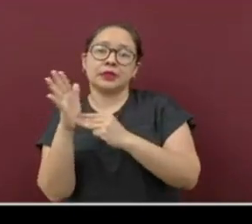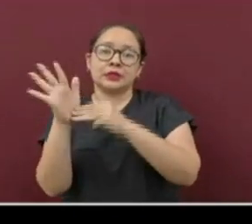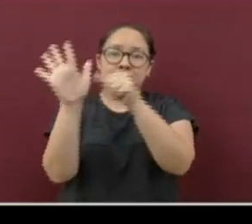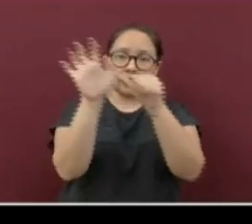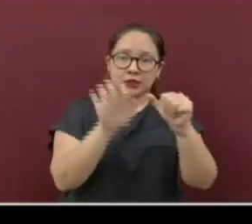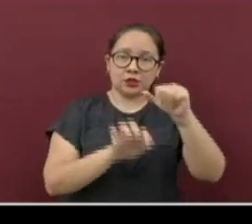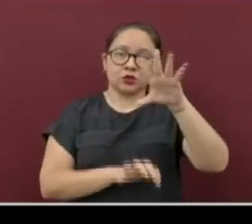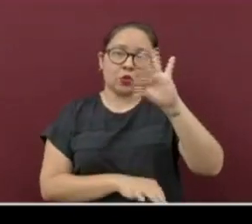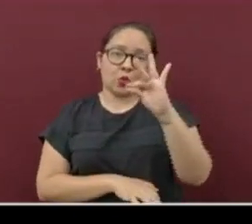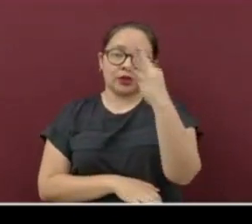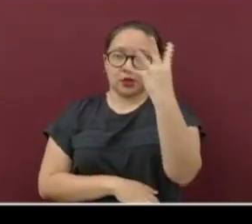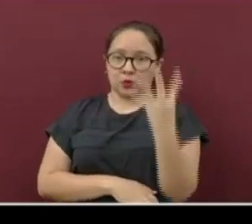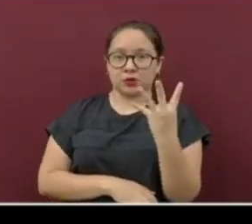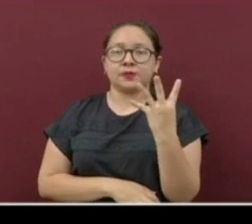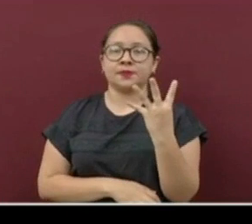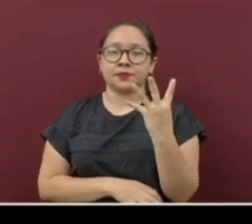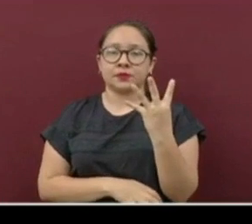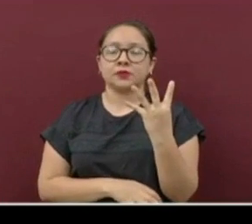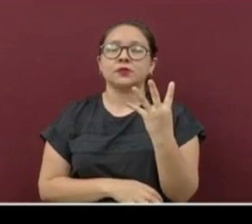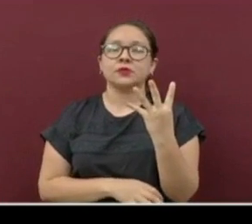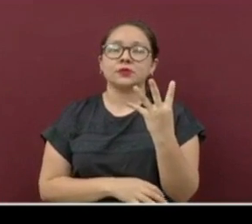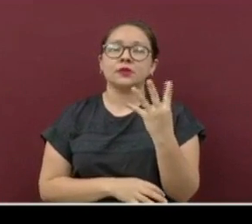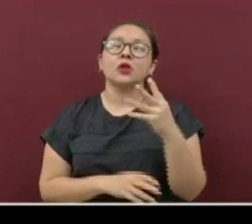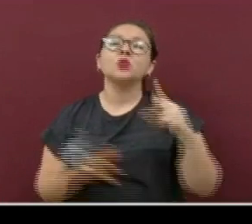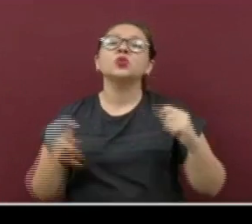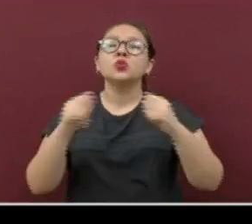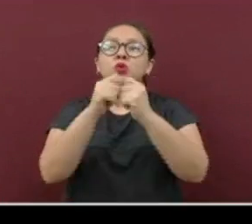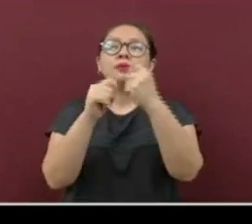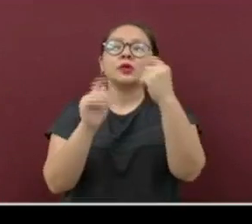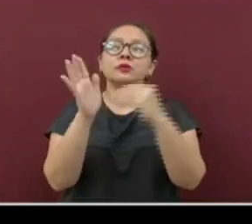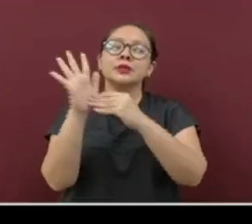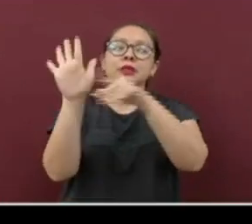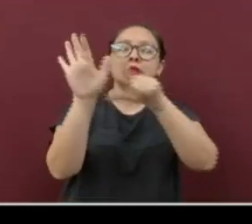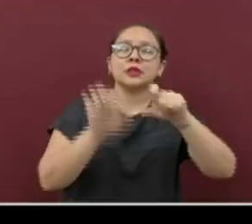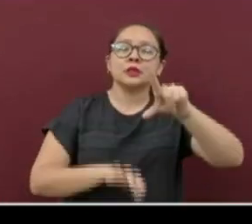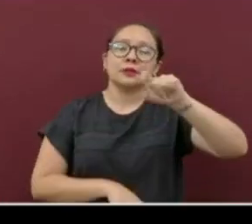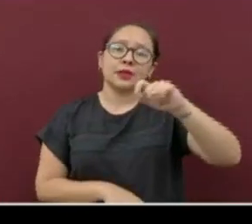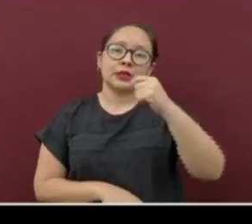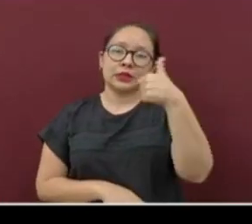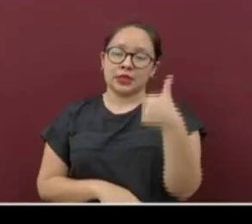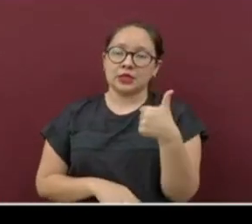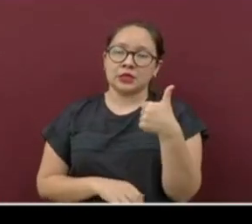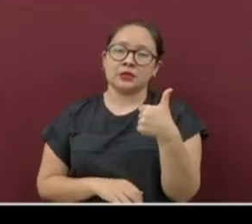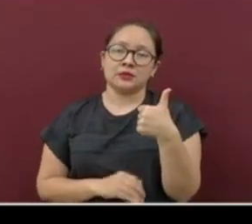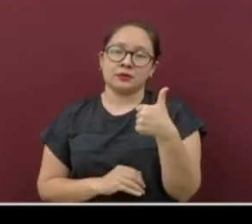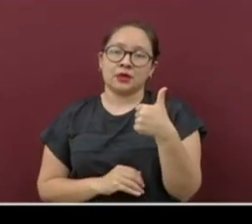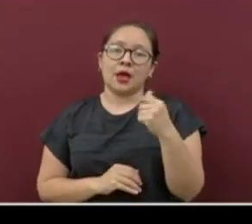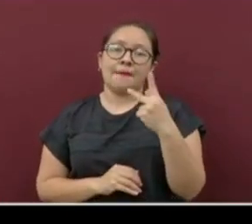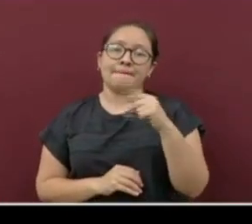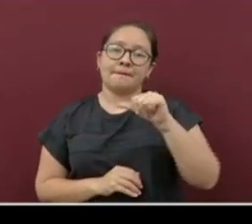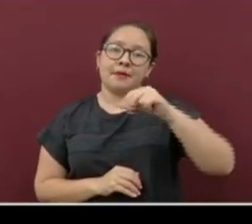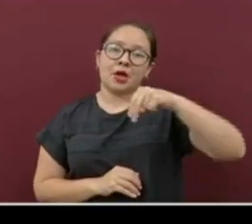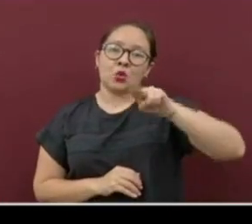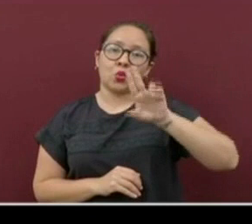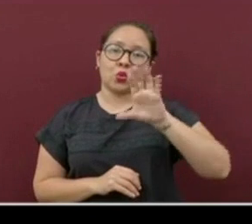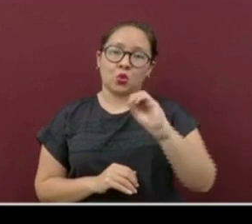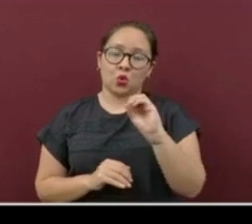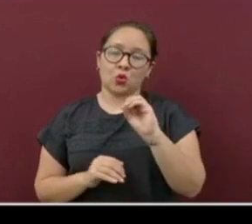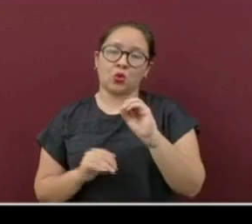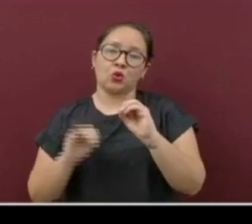,644 casos. Tuxpan, 1,726. Pánuco, con